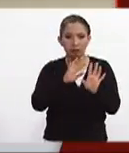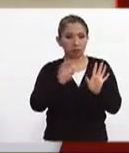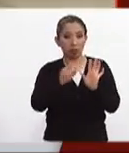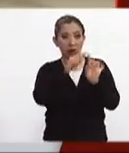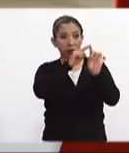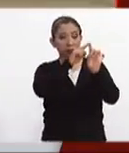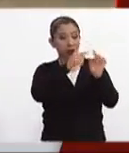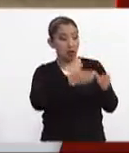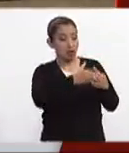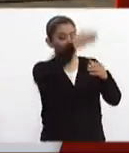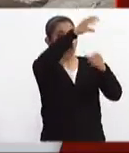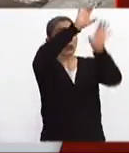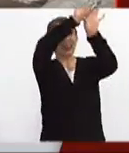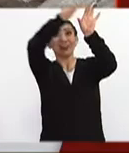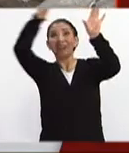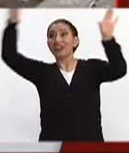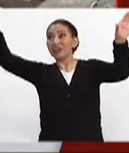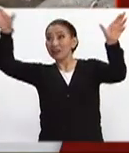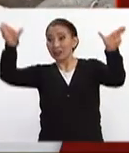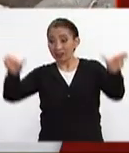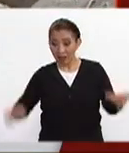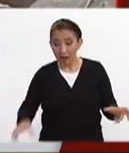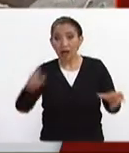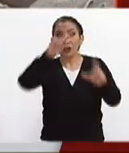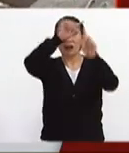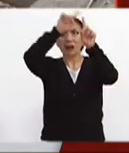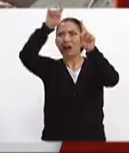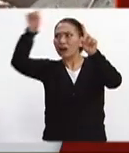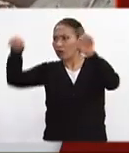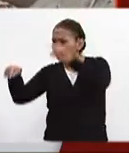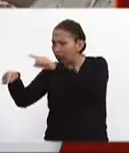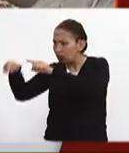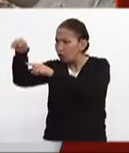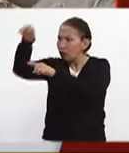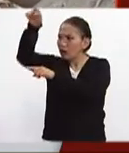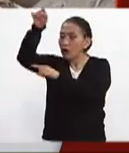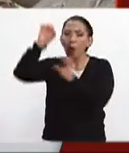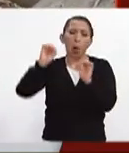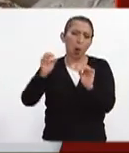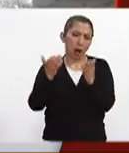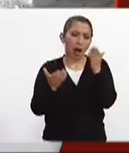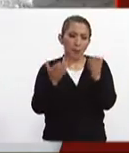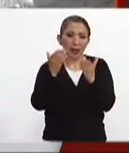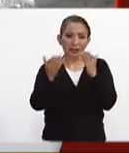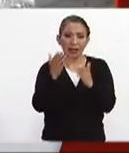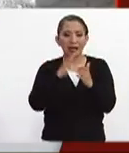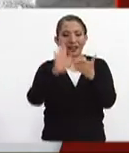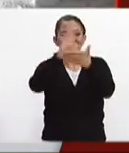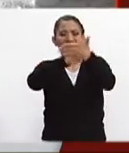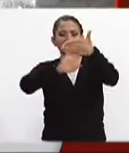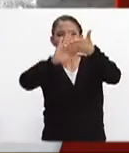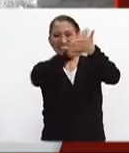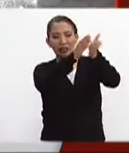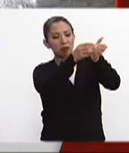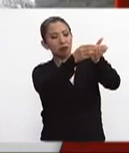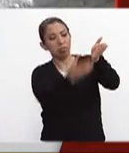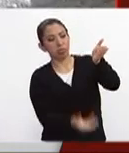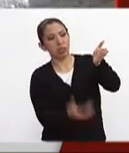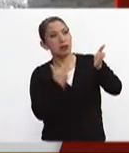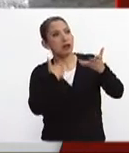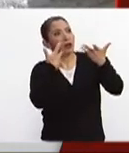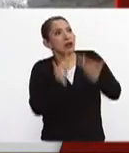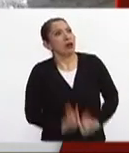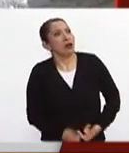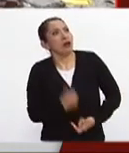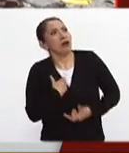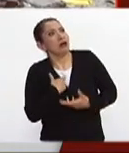castillos y dalas o son solamente nos ha ocurrido mucho que son de acabado la gente se asusta